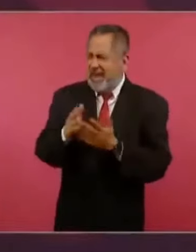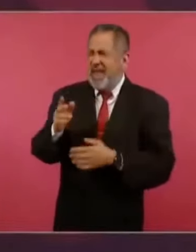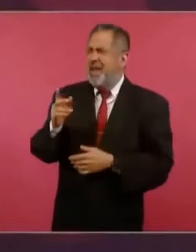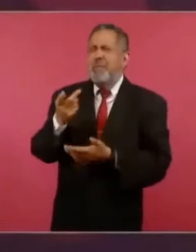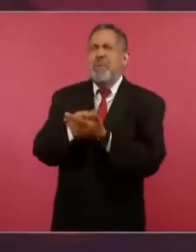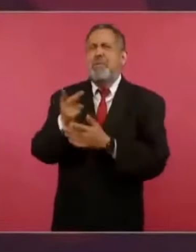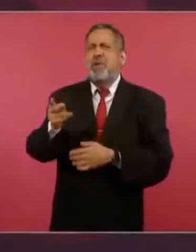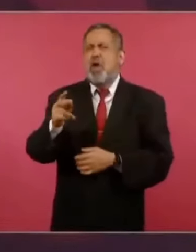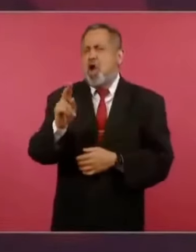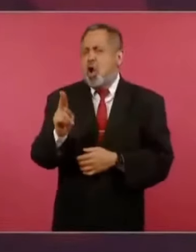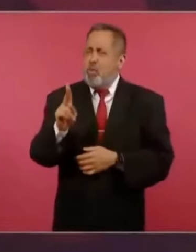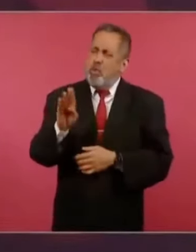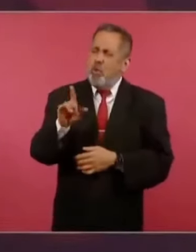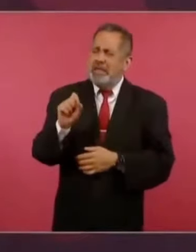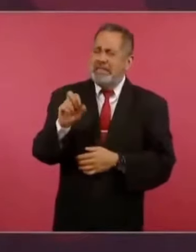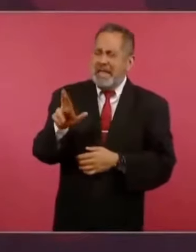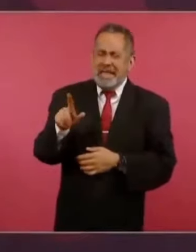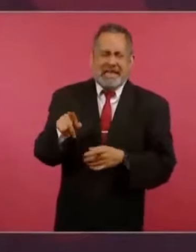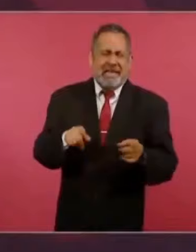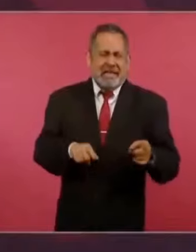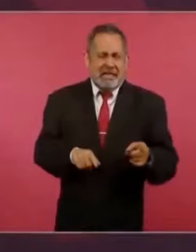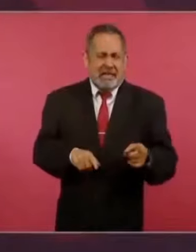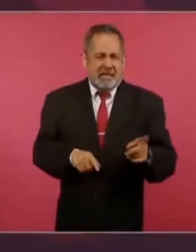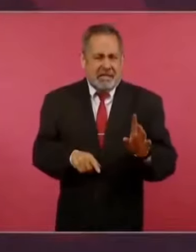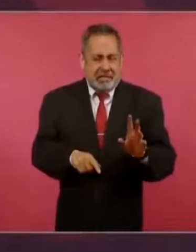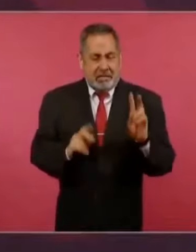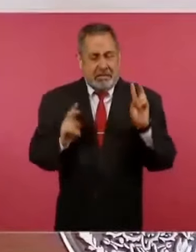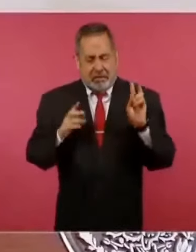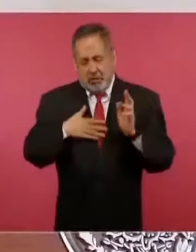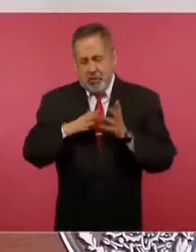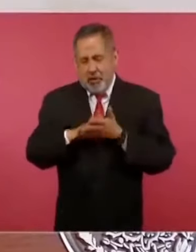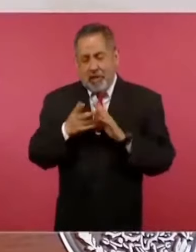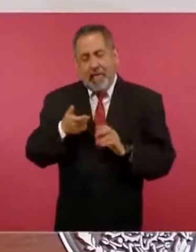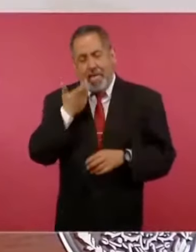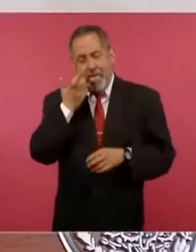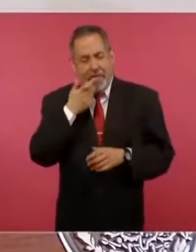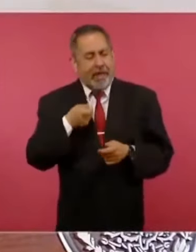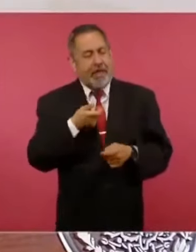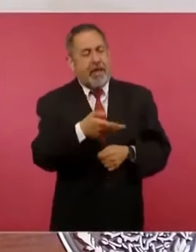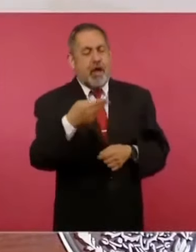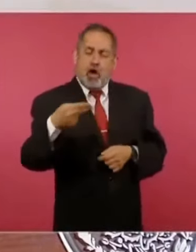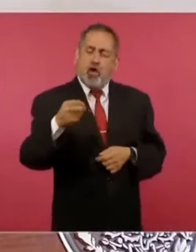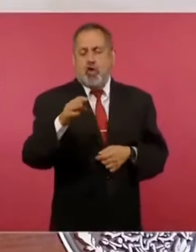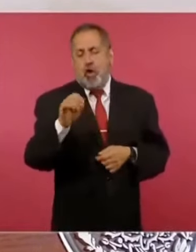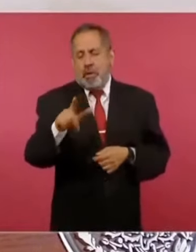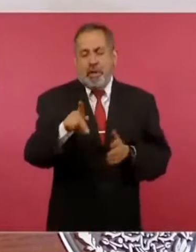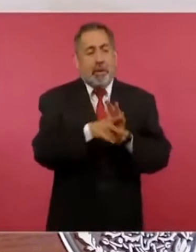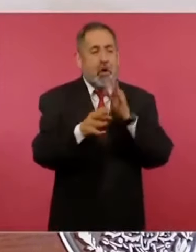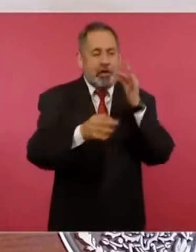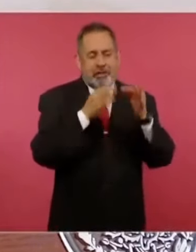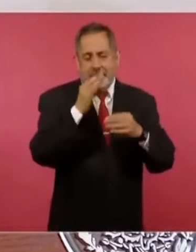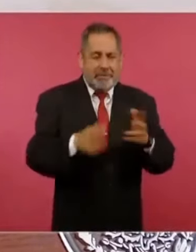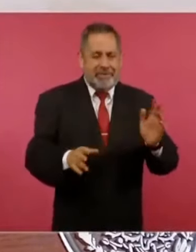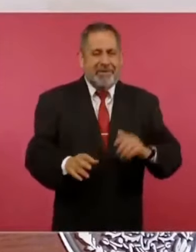yo digo Nobel de periodismo.